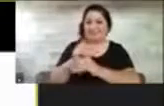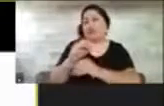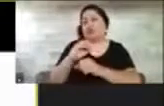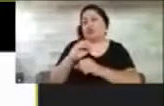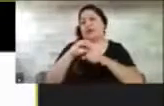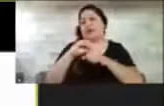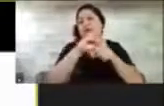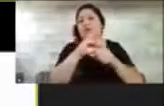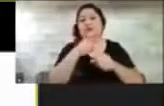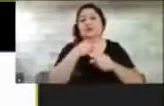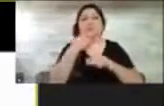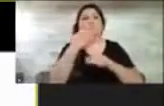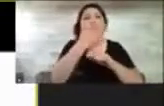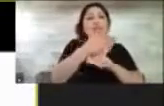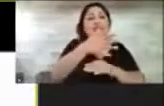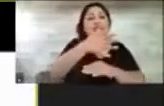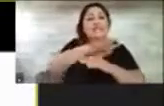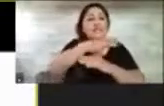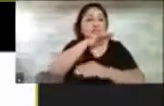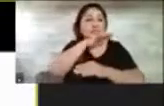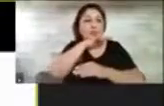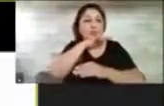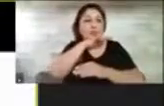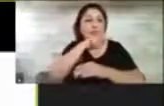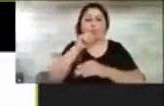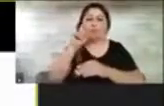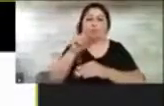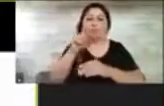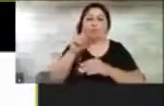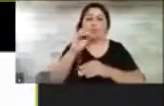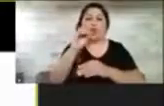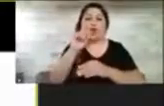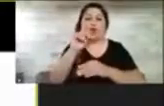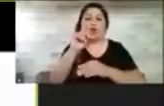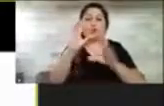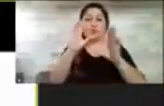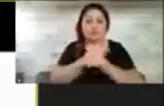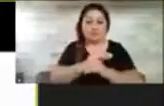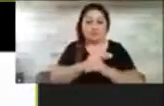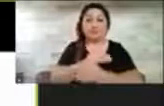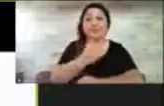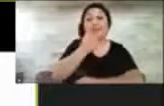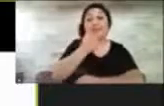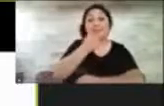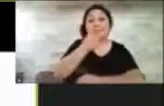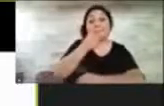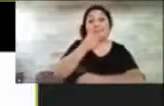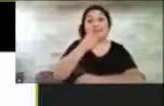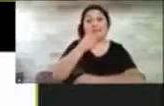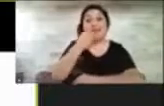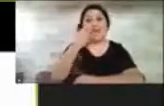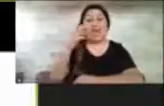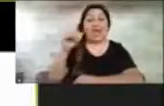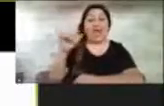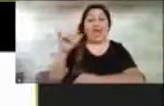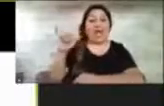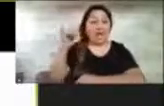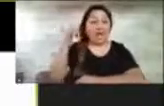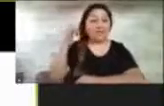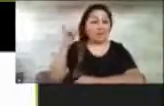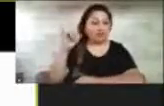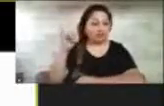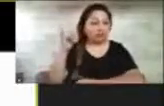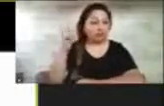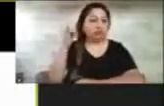avanza una, Almu, también yo le puedo programar todas las alarmas que quiera a lo largo del día para que se